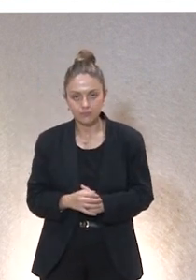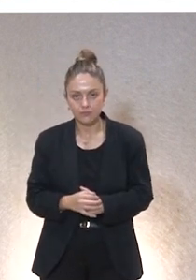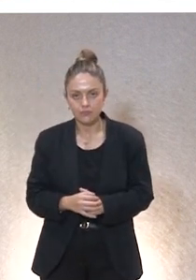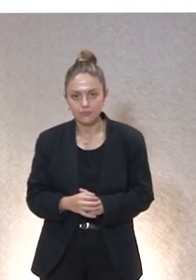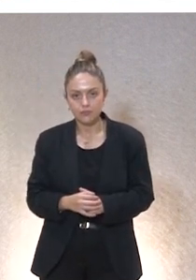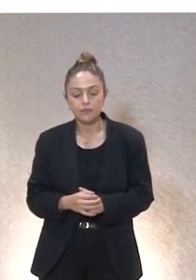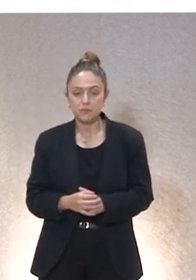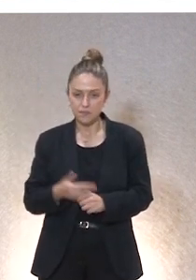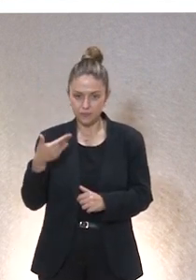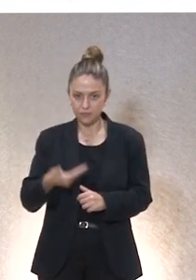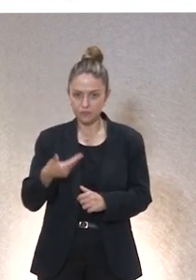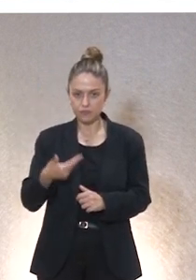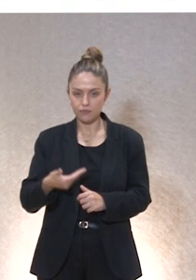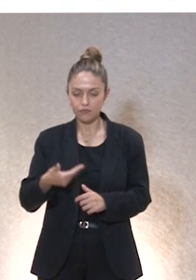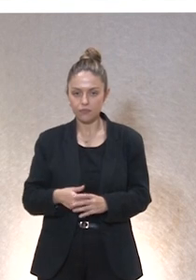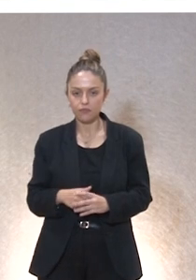Muy importante.